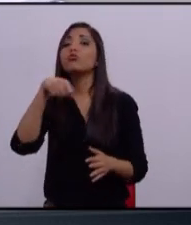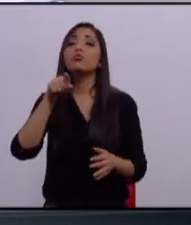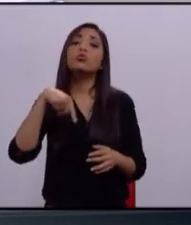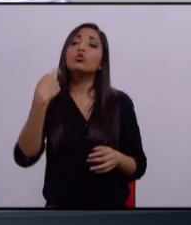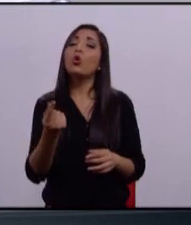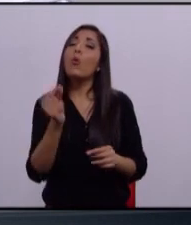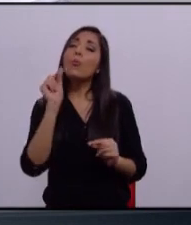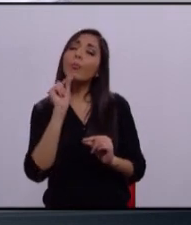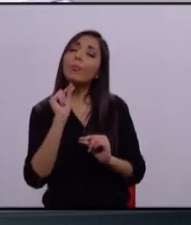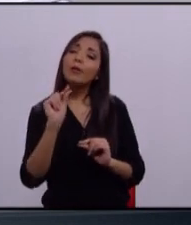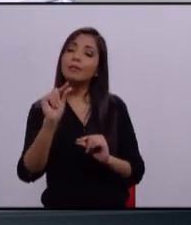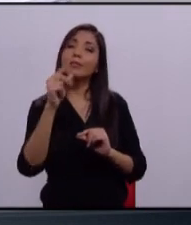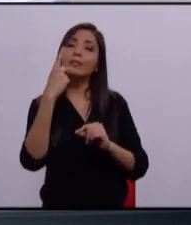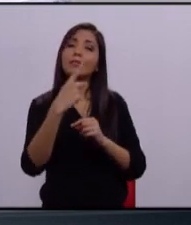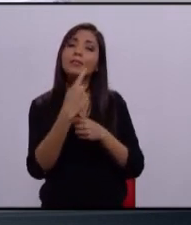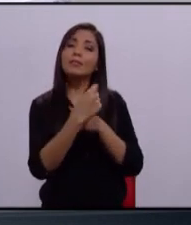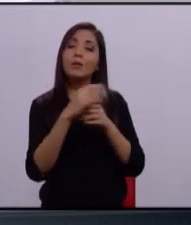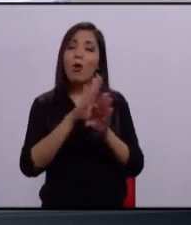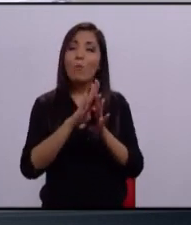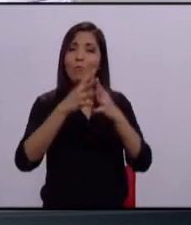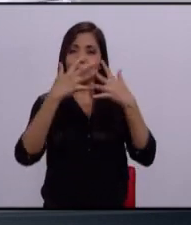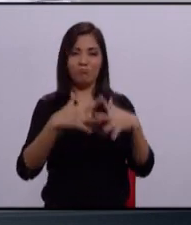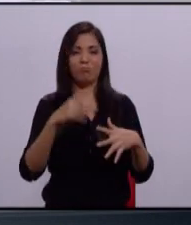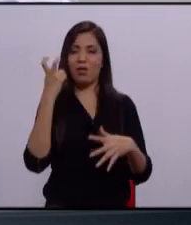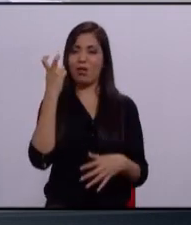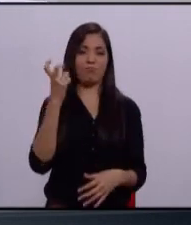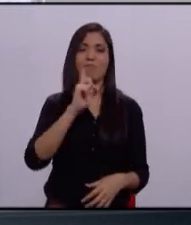empresarios. Porque eso, eso es una mentira, Salvador.